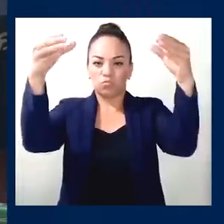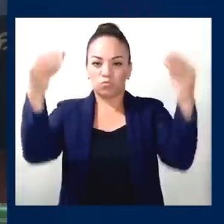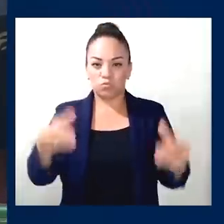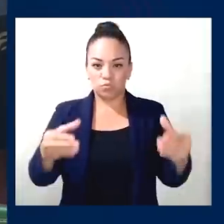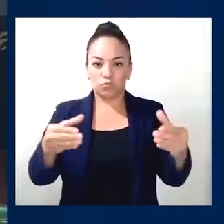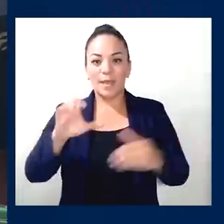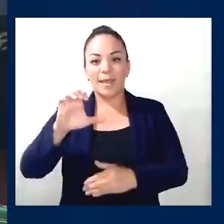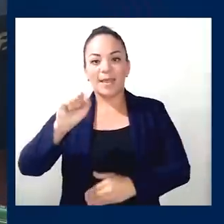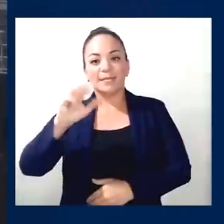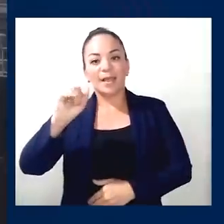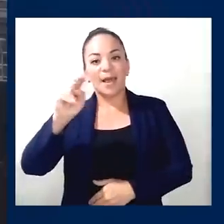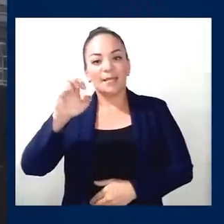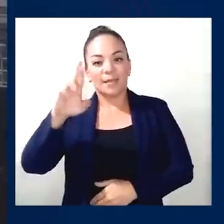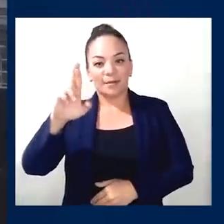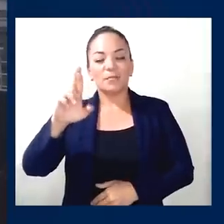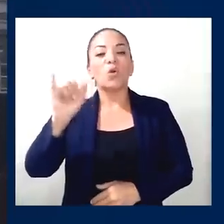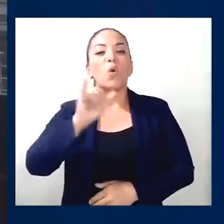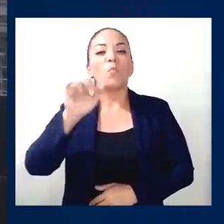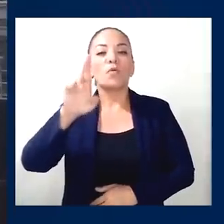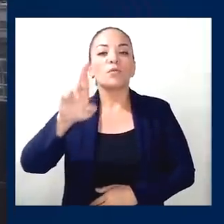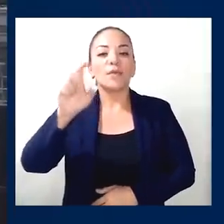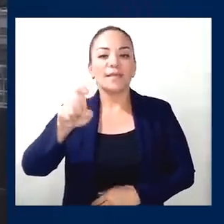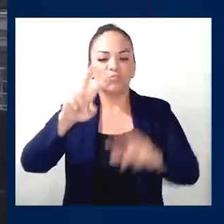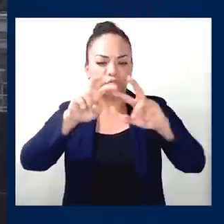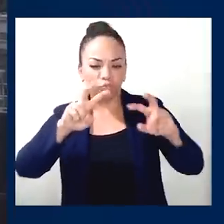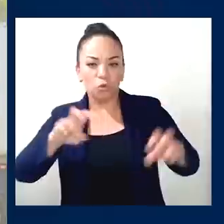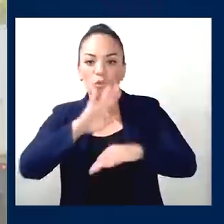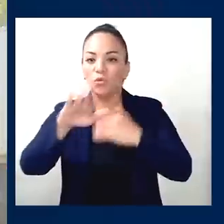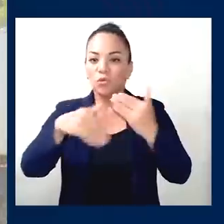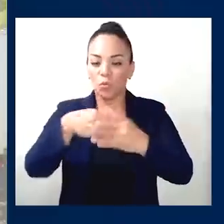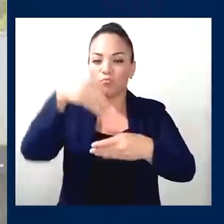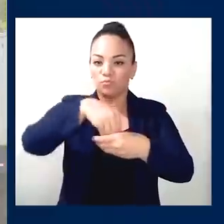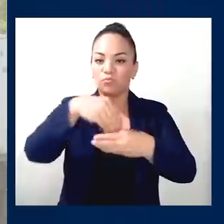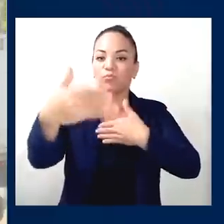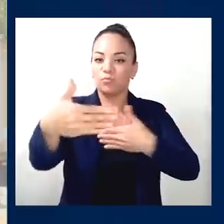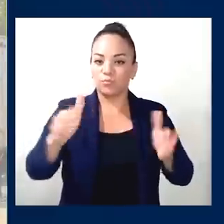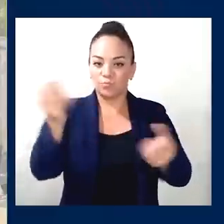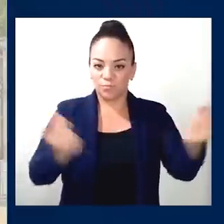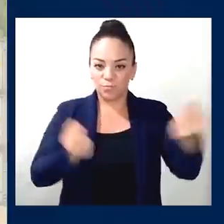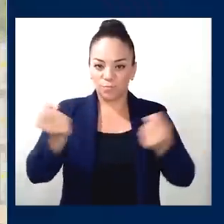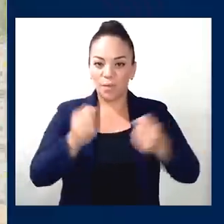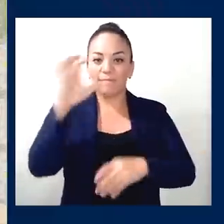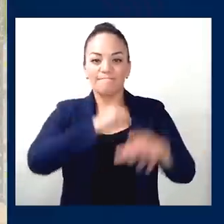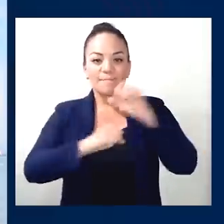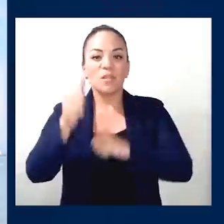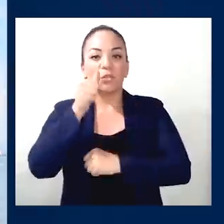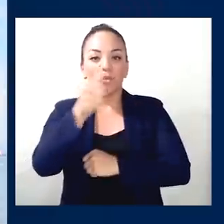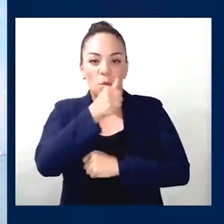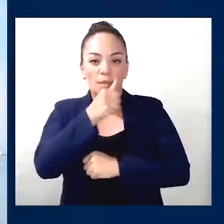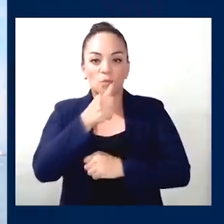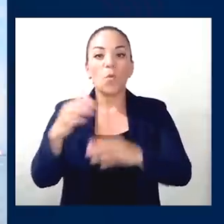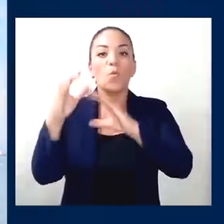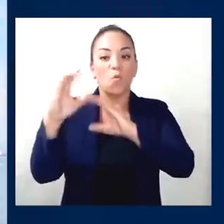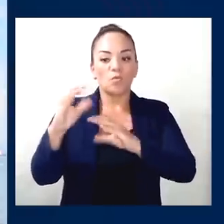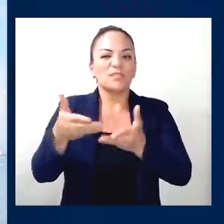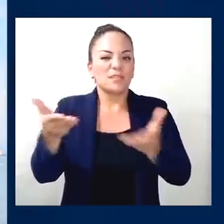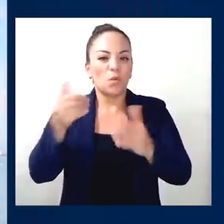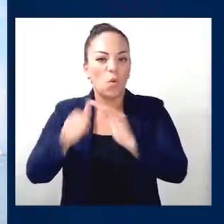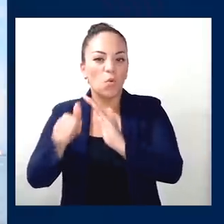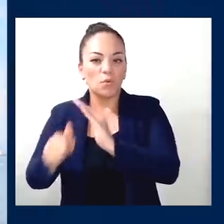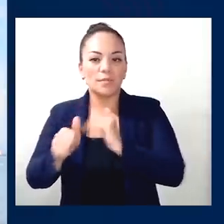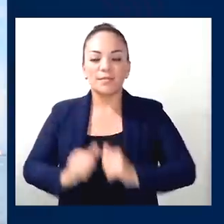X gigantes que nos permitirán ver qué hay dentro de cada contenedor, detectando drogas o cargas ocultas como